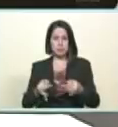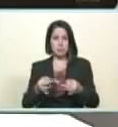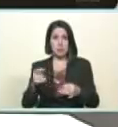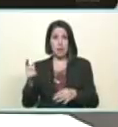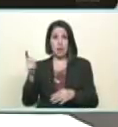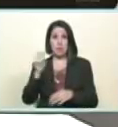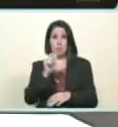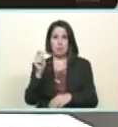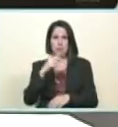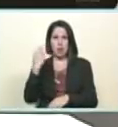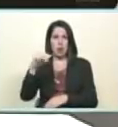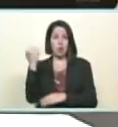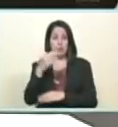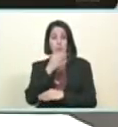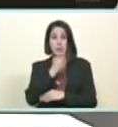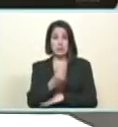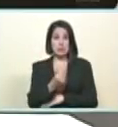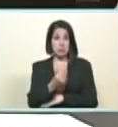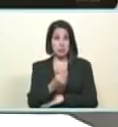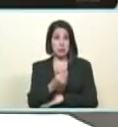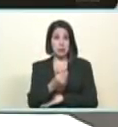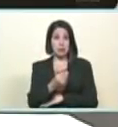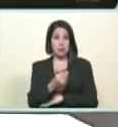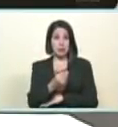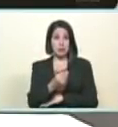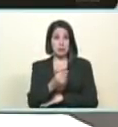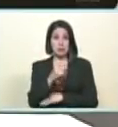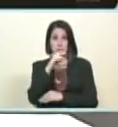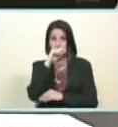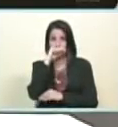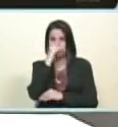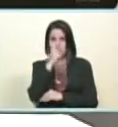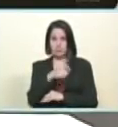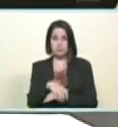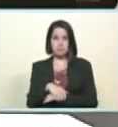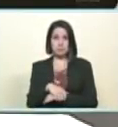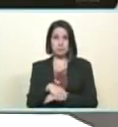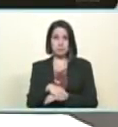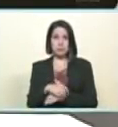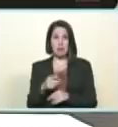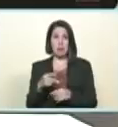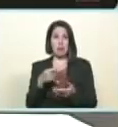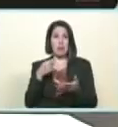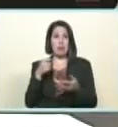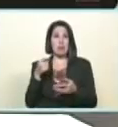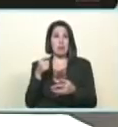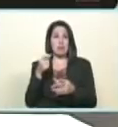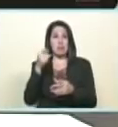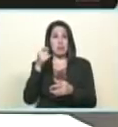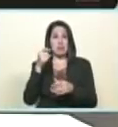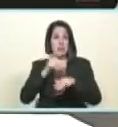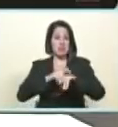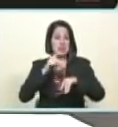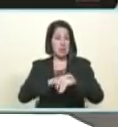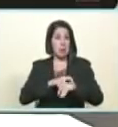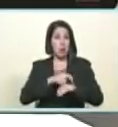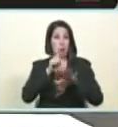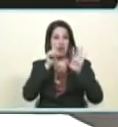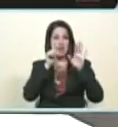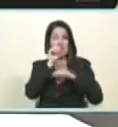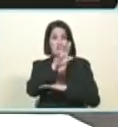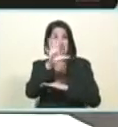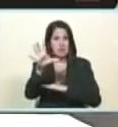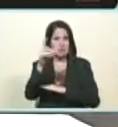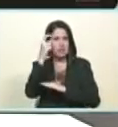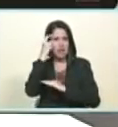en el mes de noviembre y diciembre en una periodicidad de cada 15 días quiere